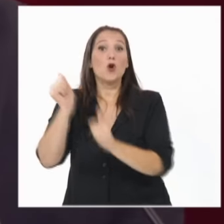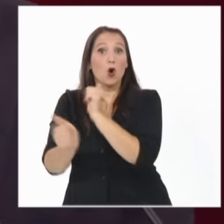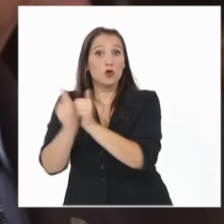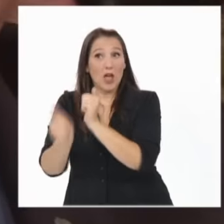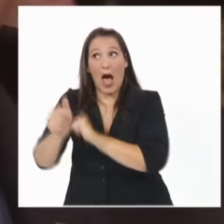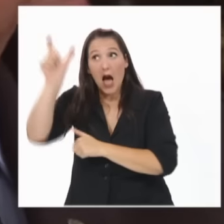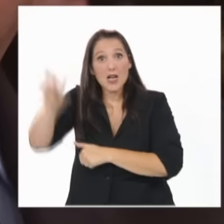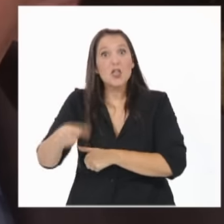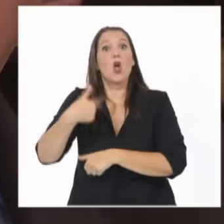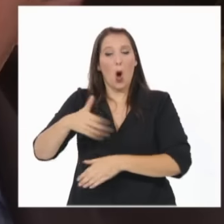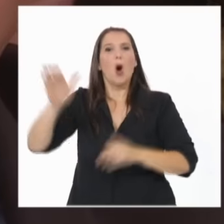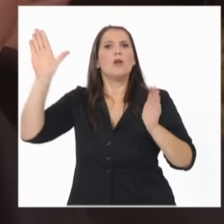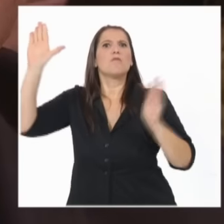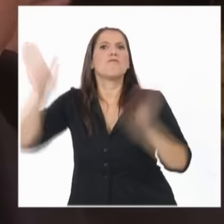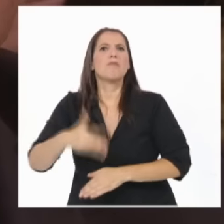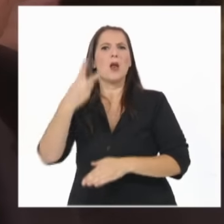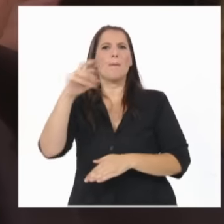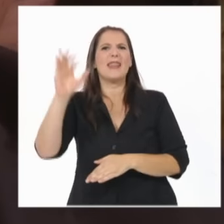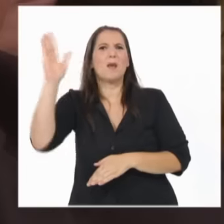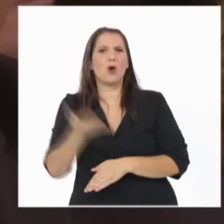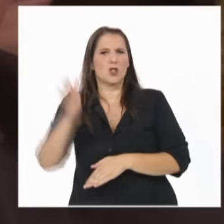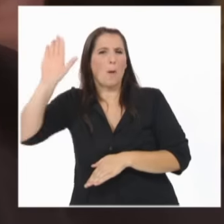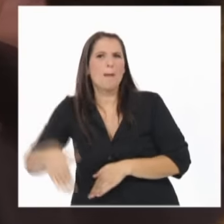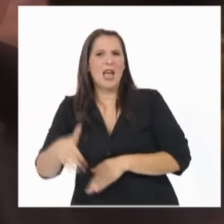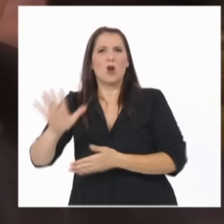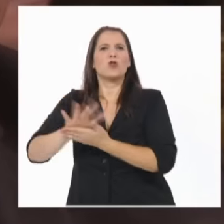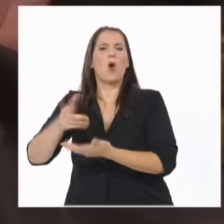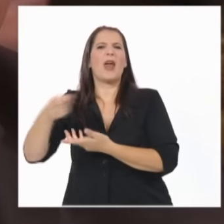y más de un 30% la de robos calificados.